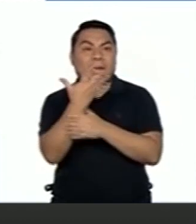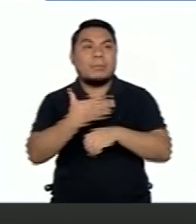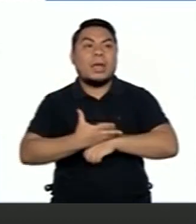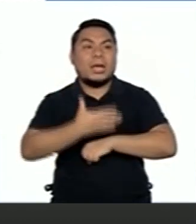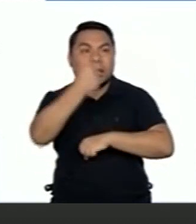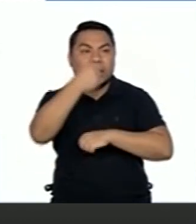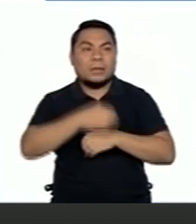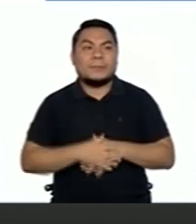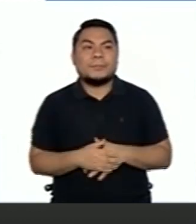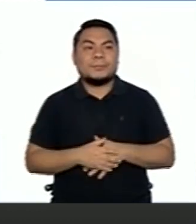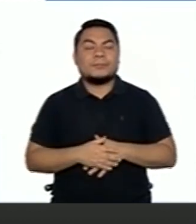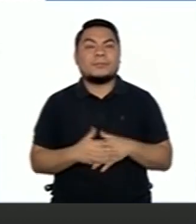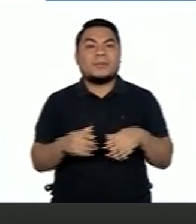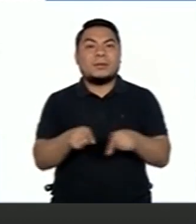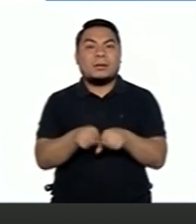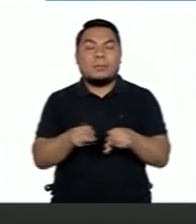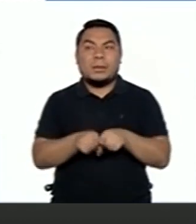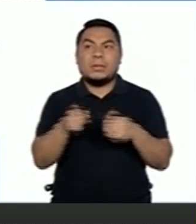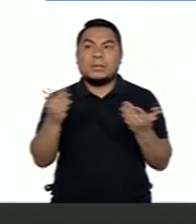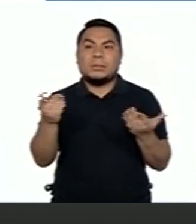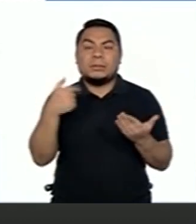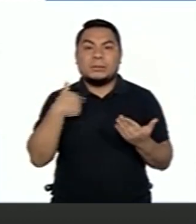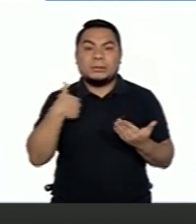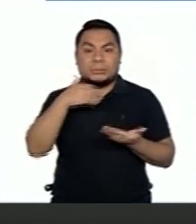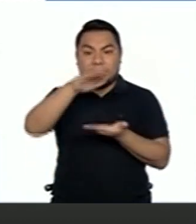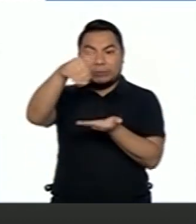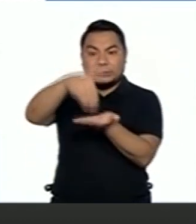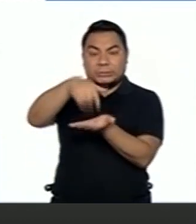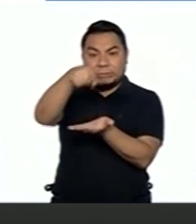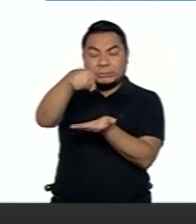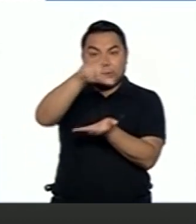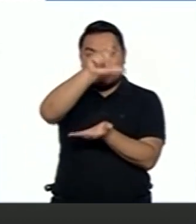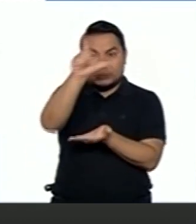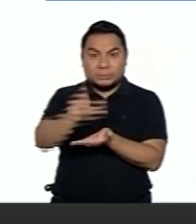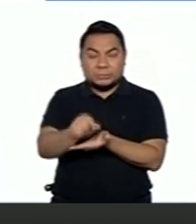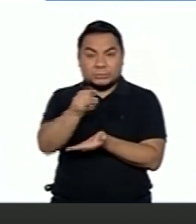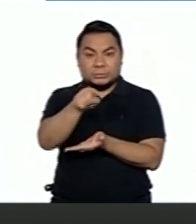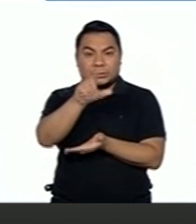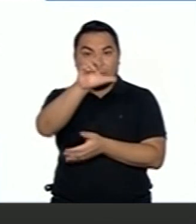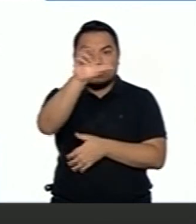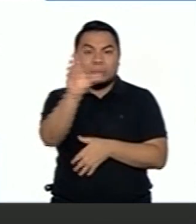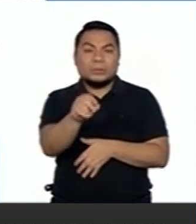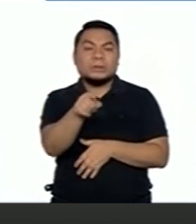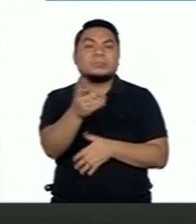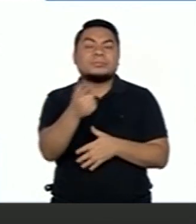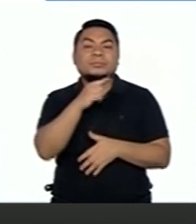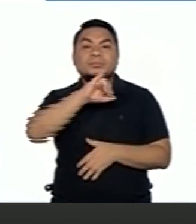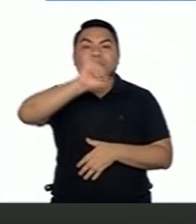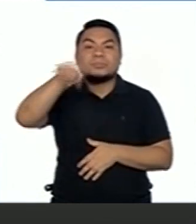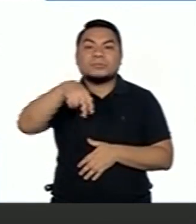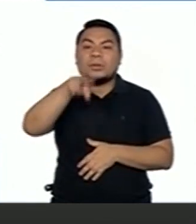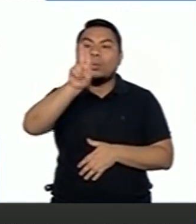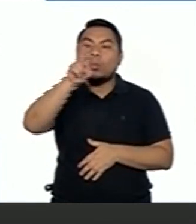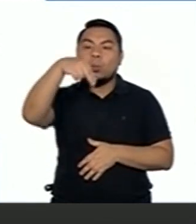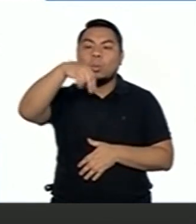Ica, tenemos en el centro Junín,